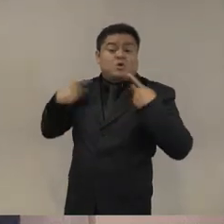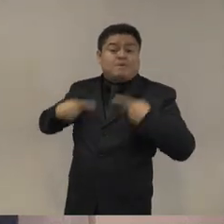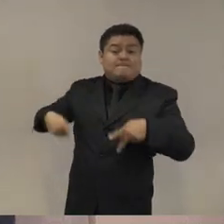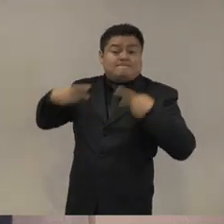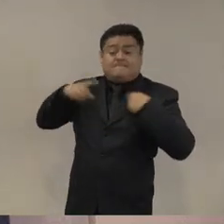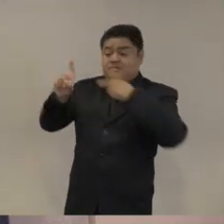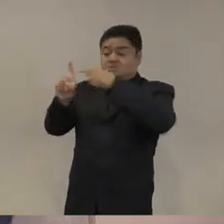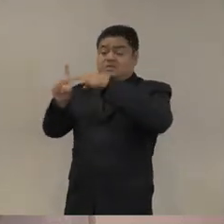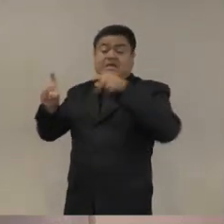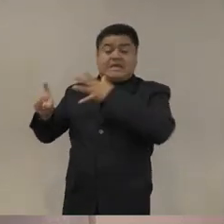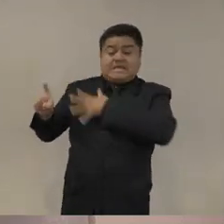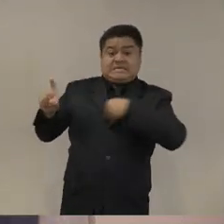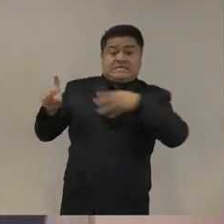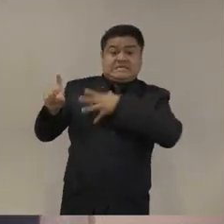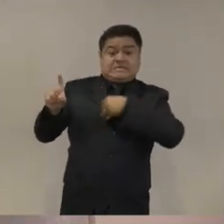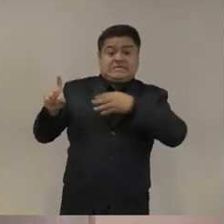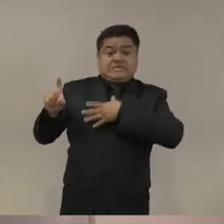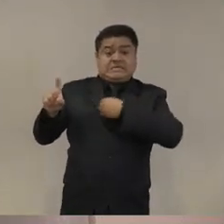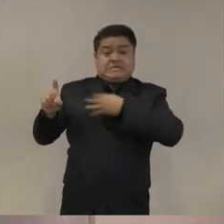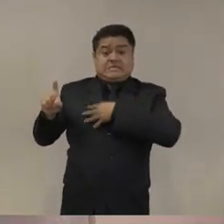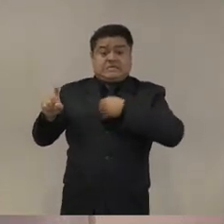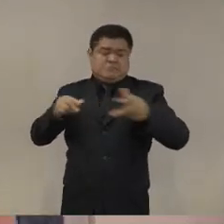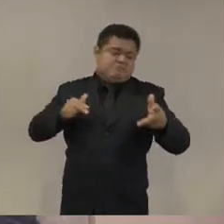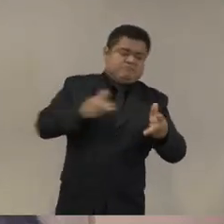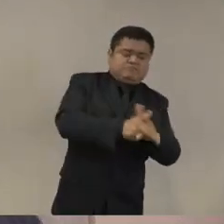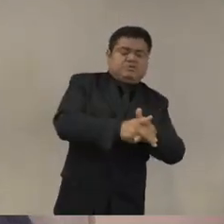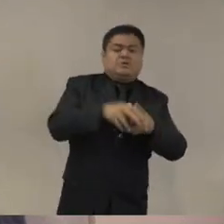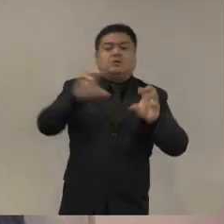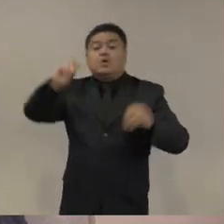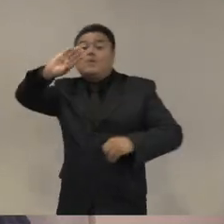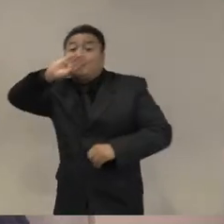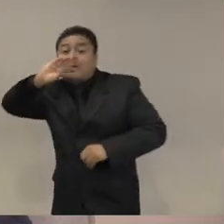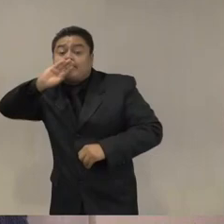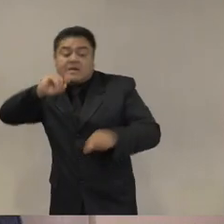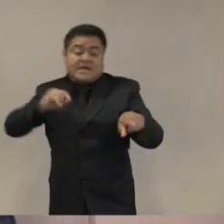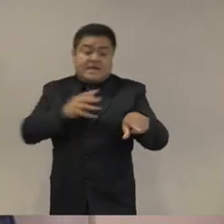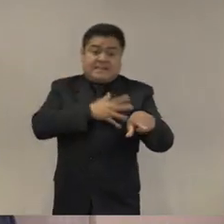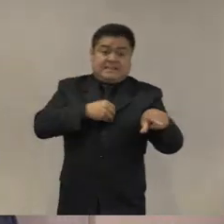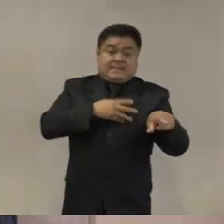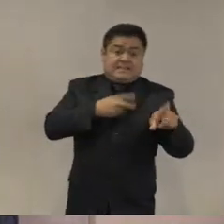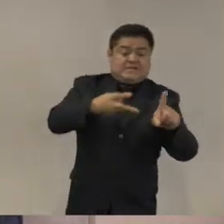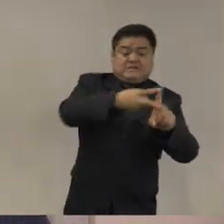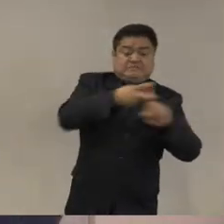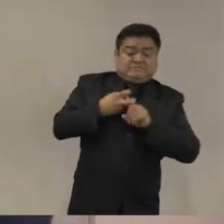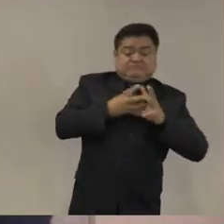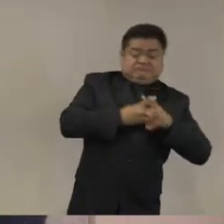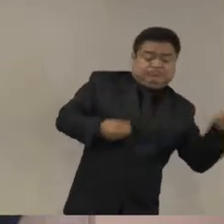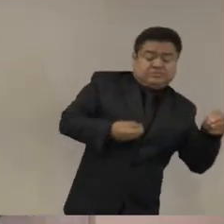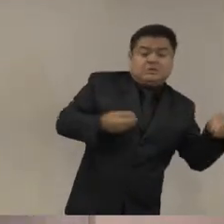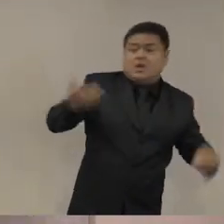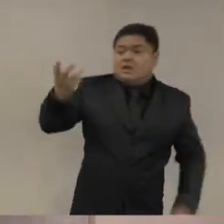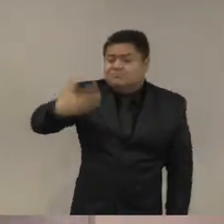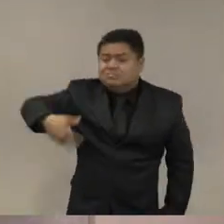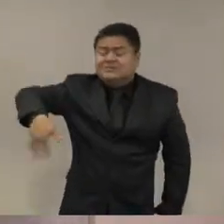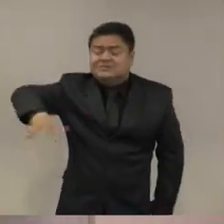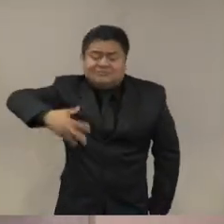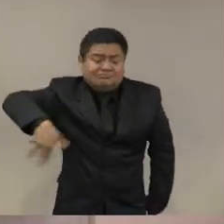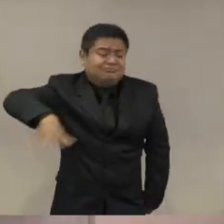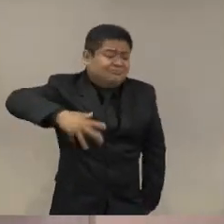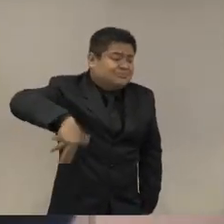matan a un hijo o a una madre a la que le desaparecen y anda buscando la razón